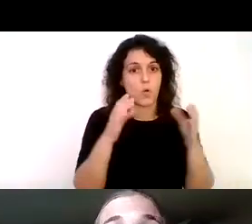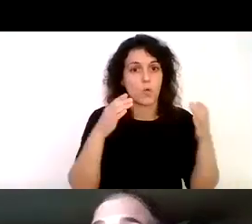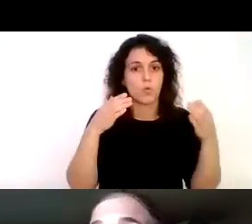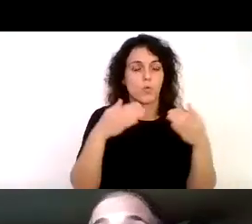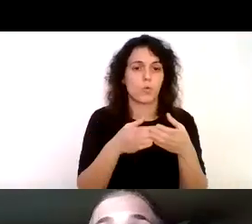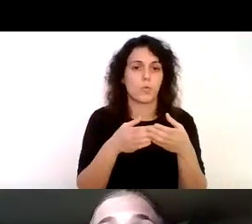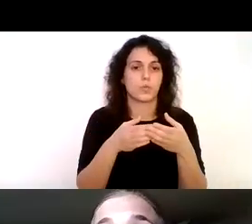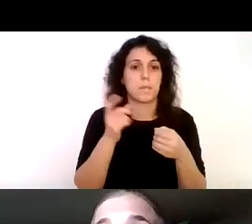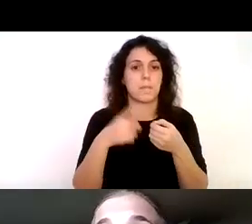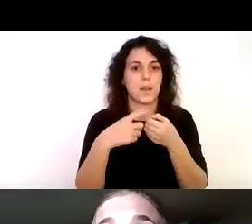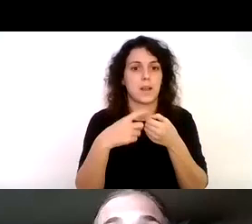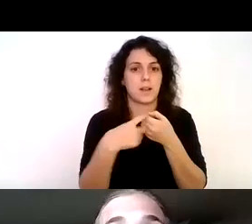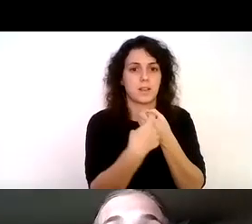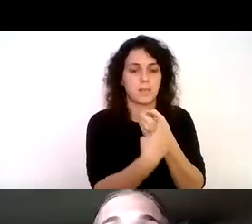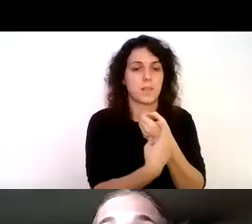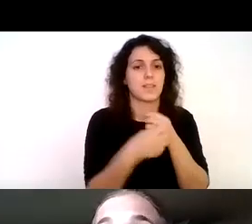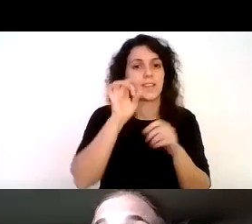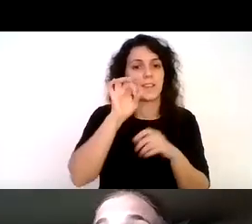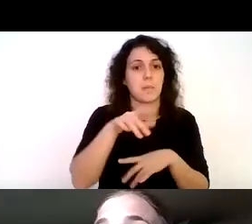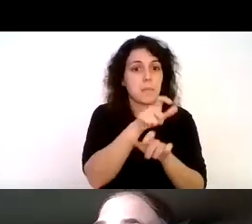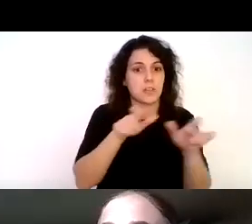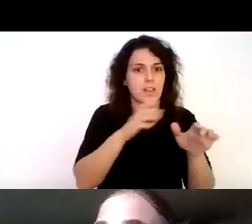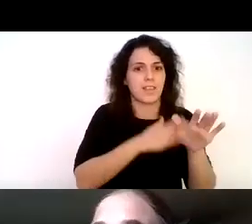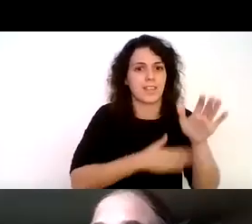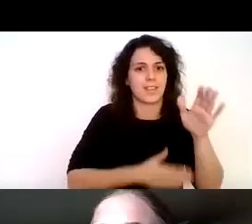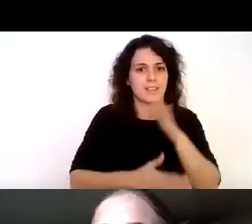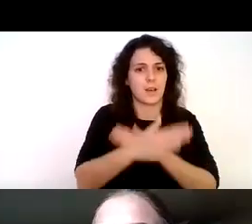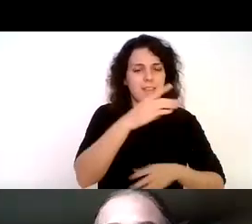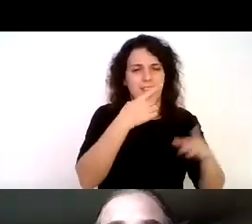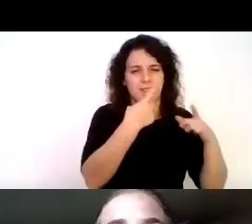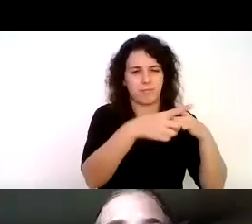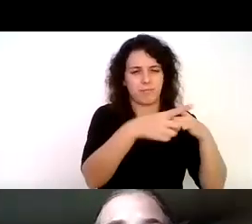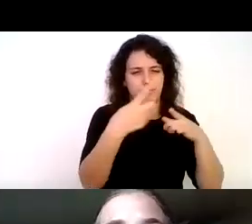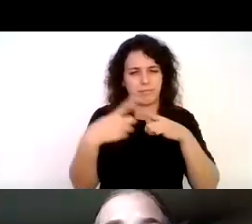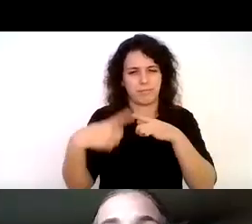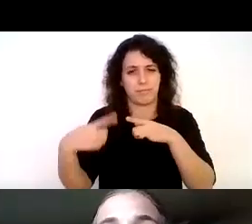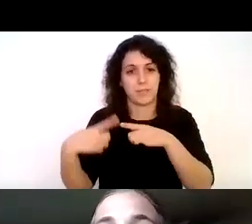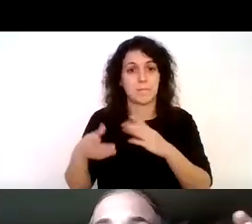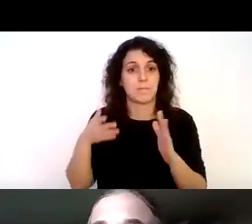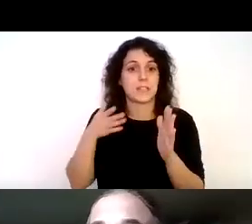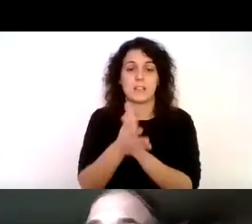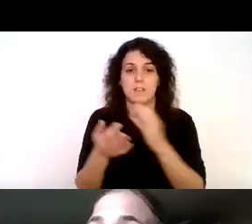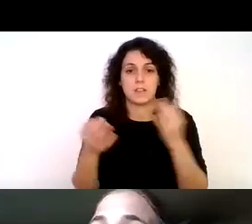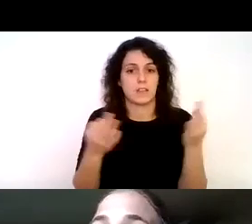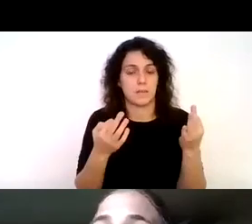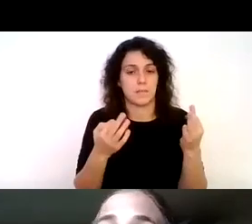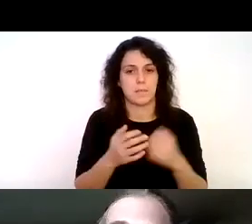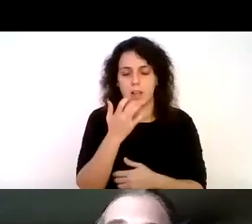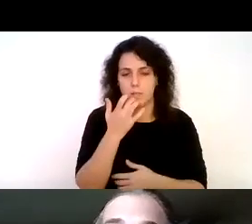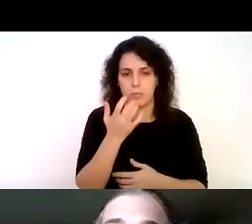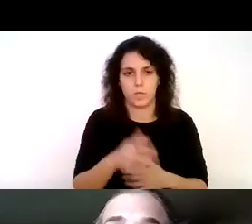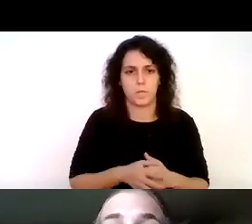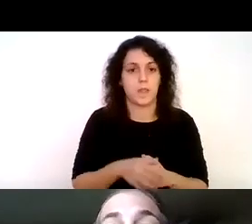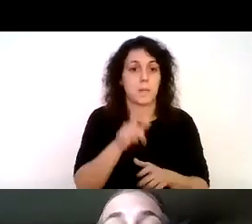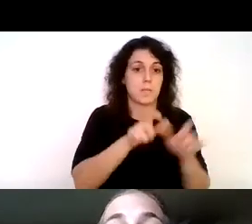personas que tienen discapacidades muy distintas y por lo tanto las personas por ejemplo no